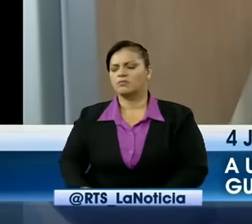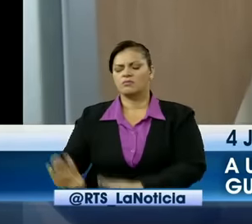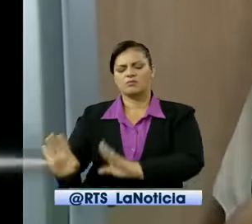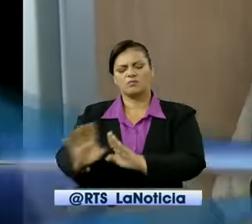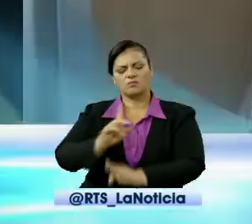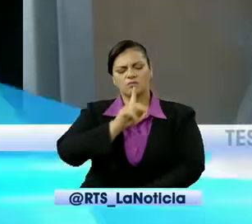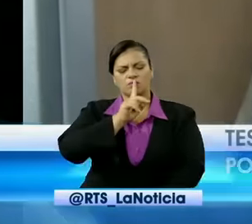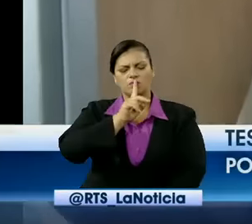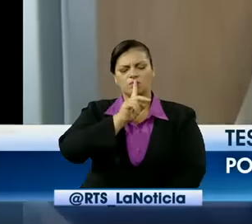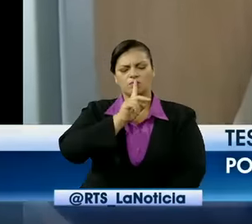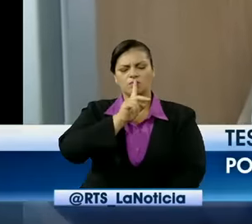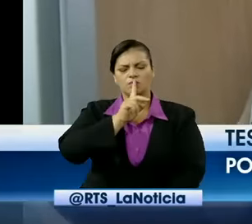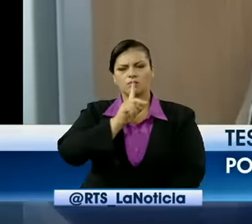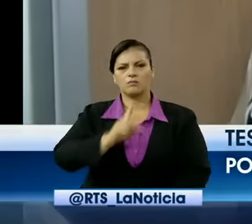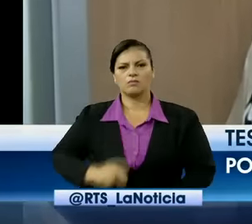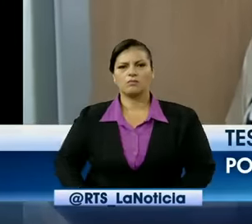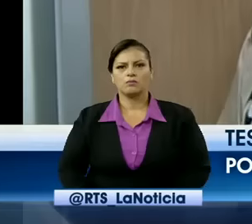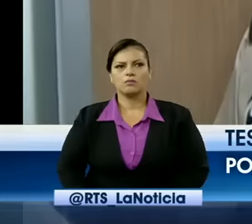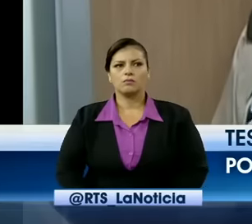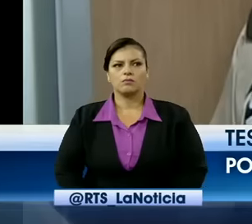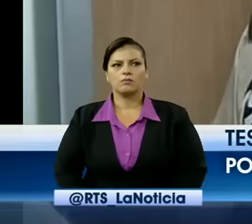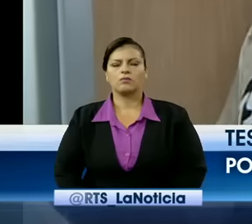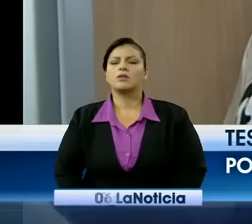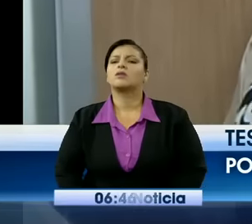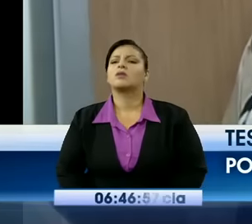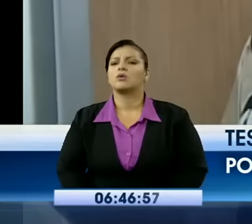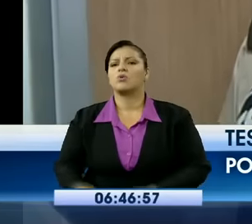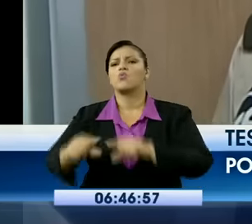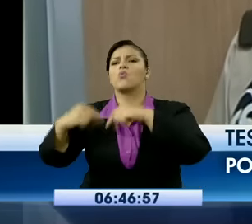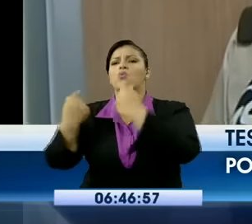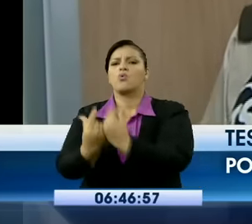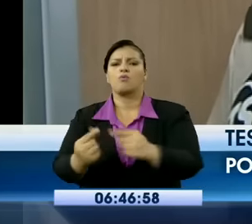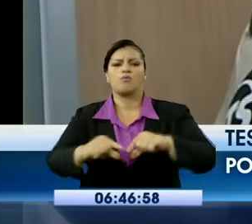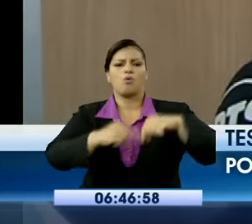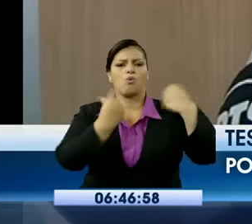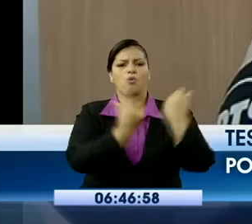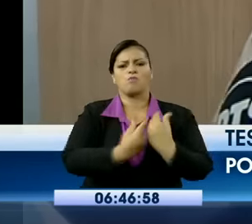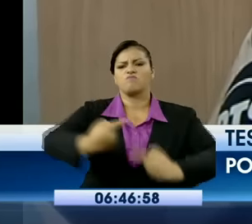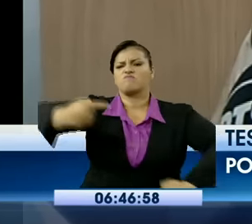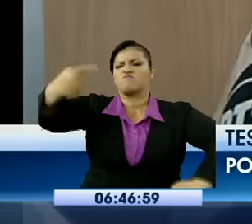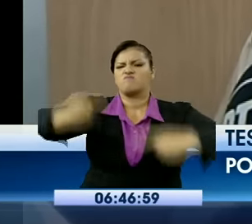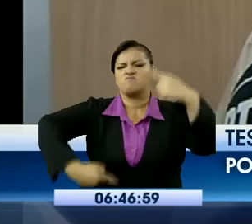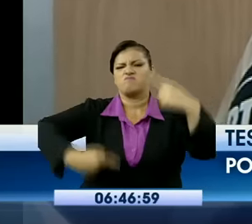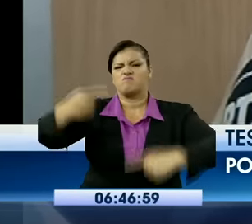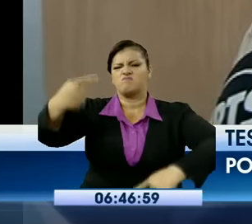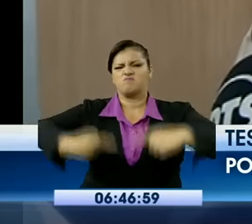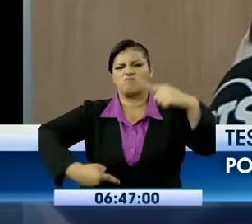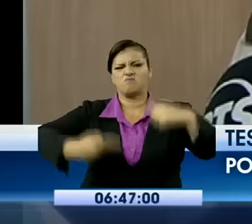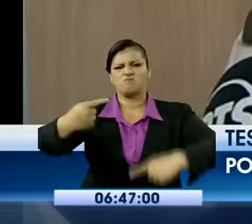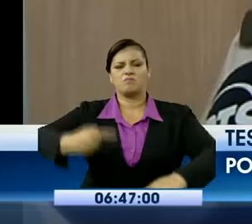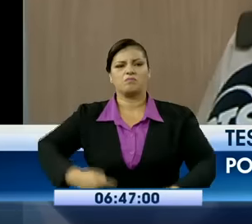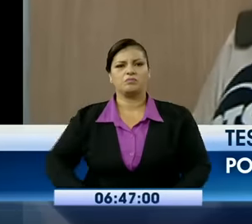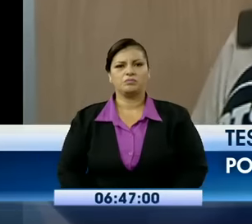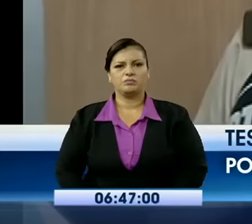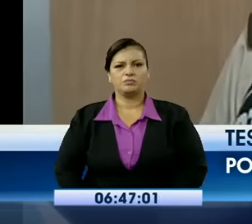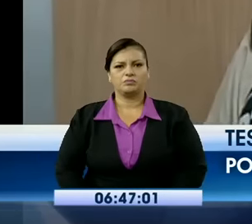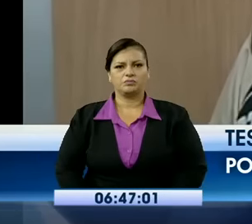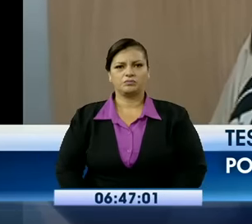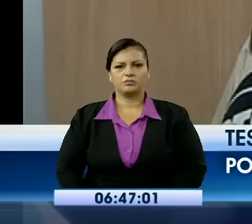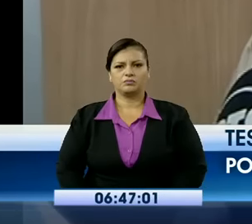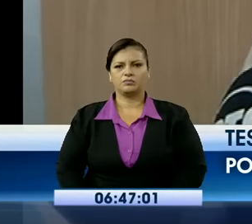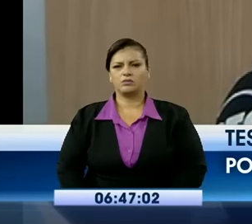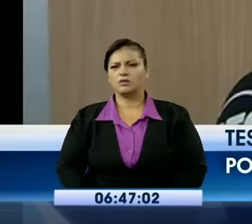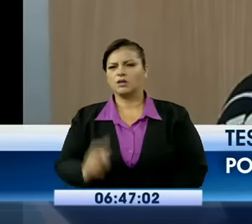siempre se da entre estas dos hinchadas ahí en el parque. Incluso hubo la agresión del joven que llegó